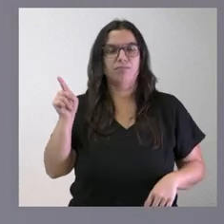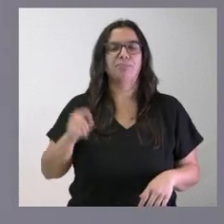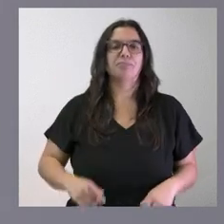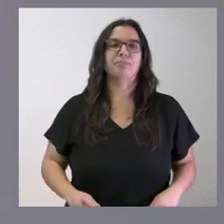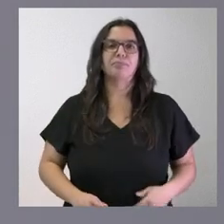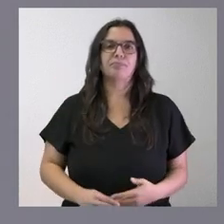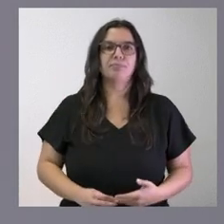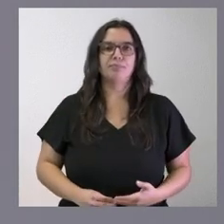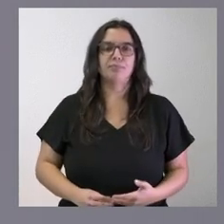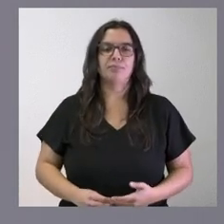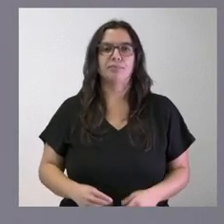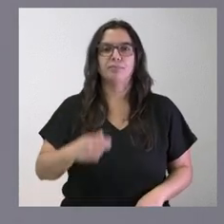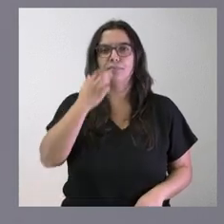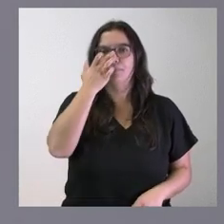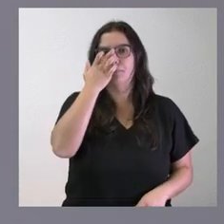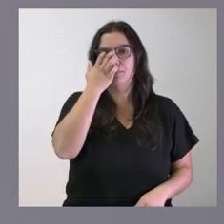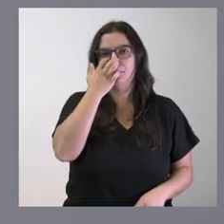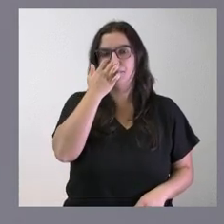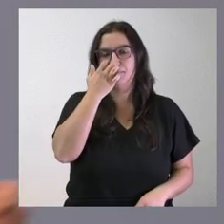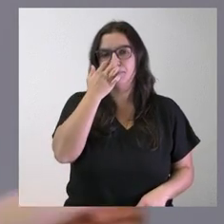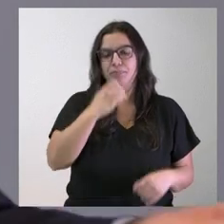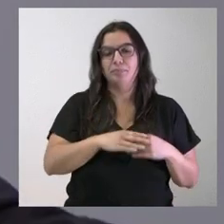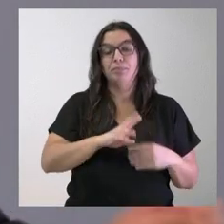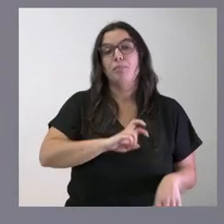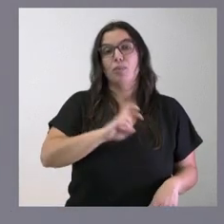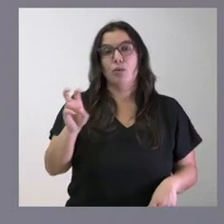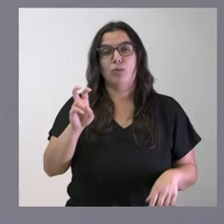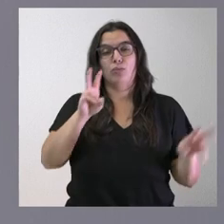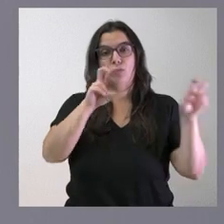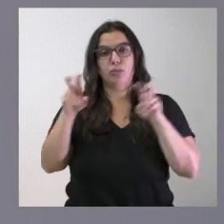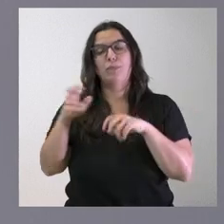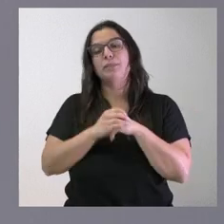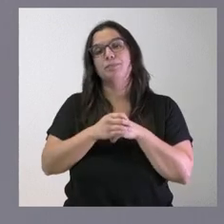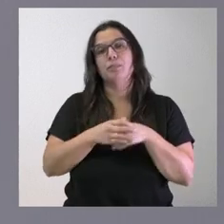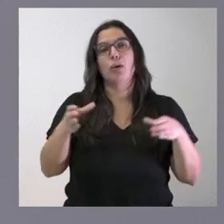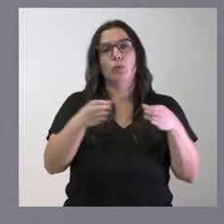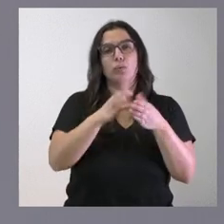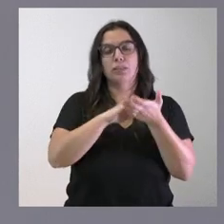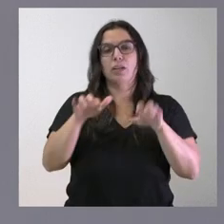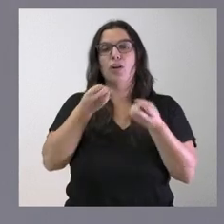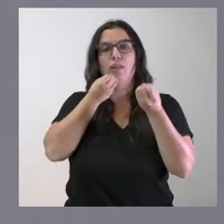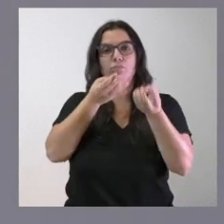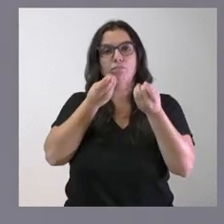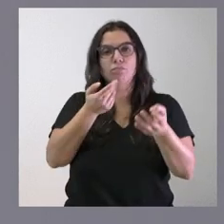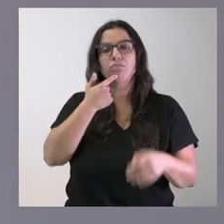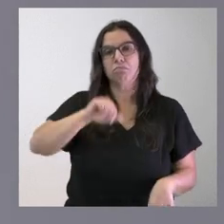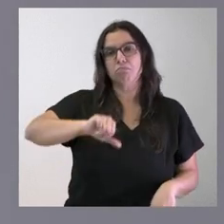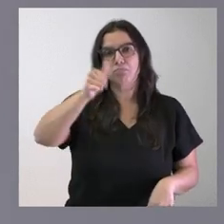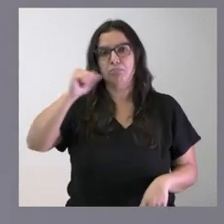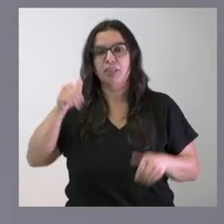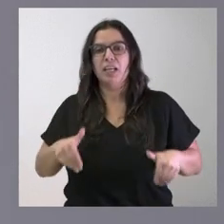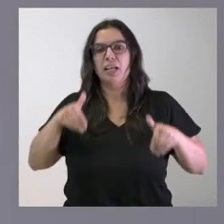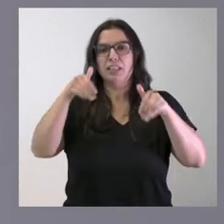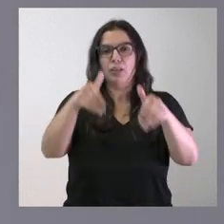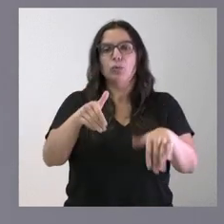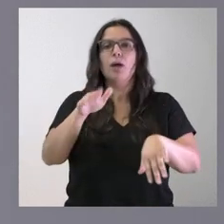Siguiendo con este ámbito de cuestiones, la Junta ha informado favorablemente las candidaturas presentadas para